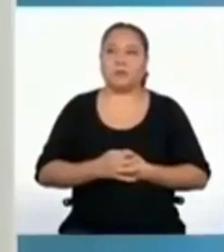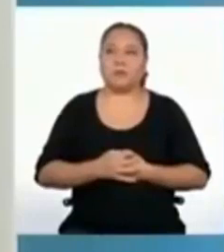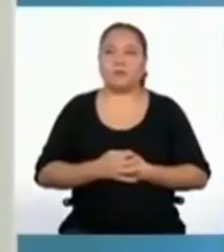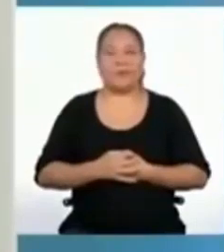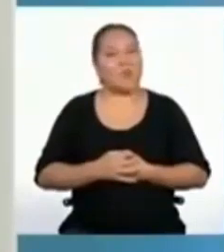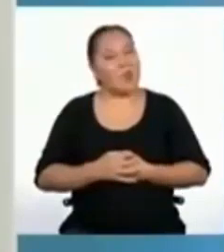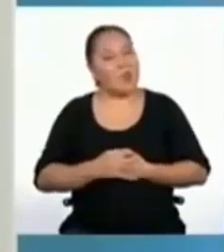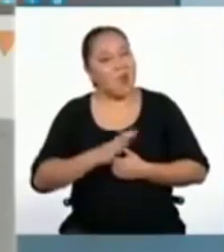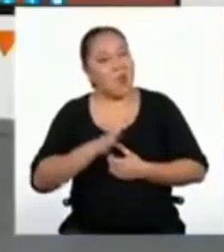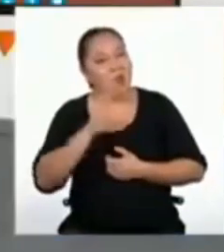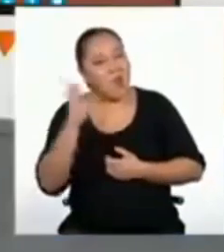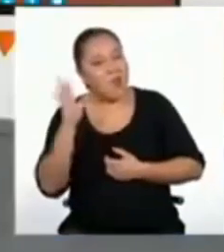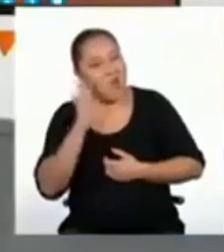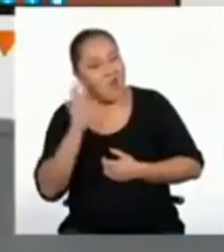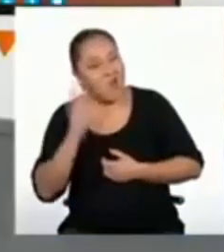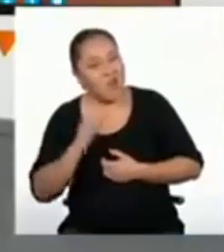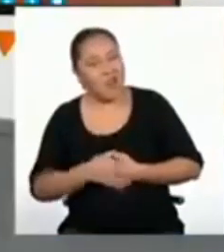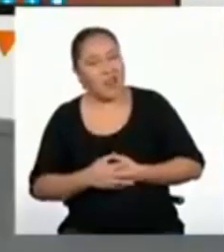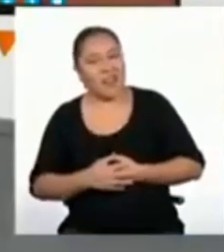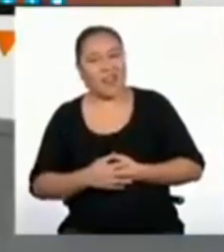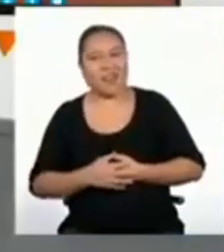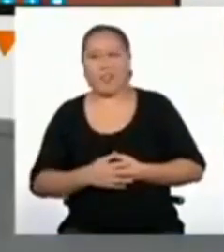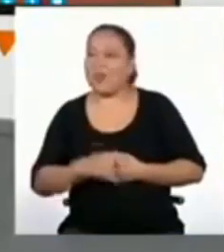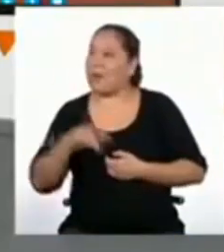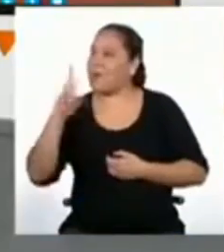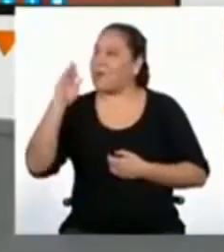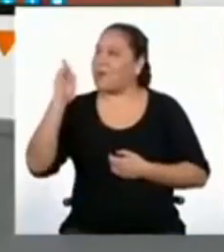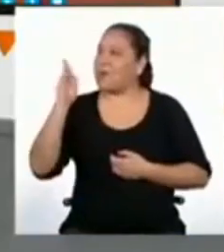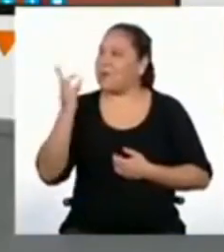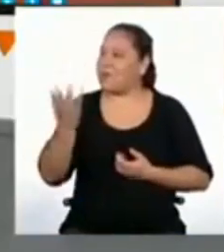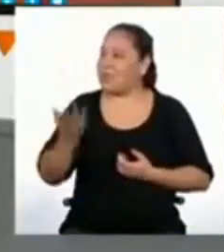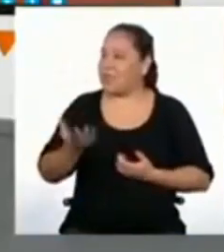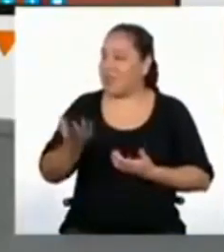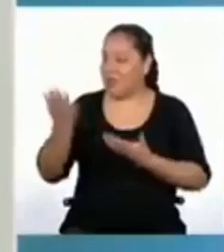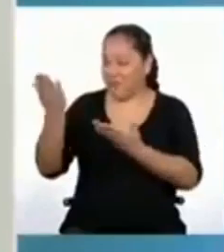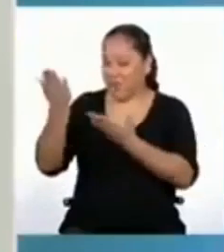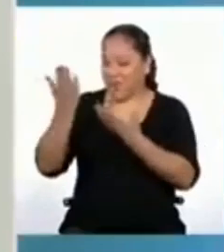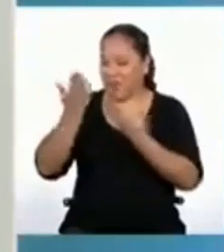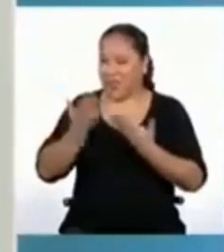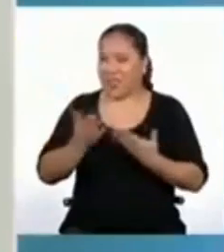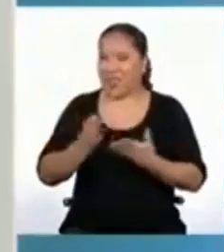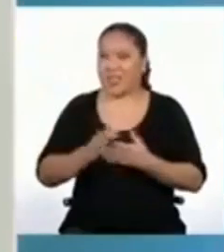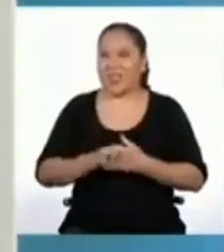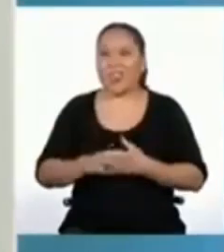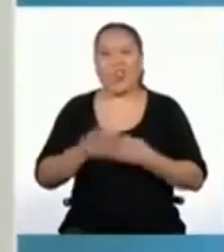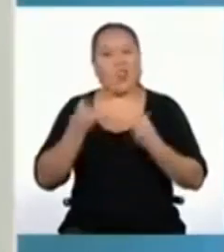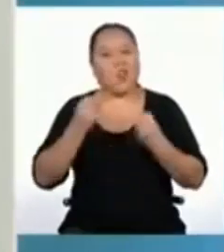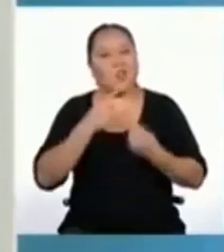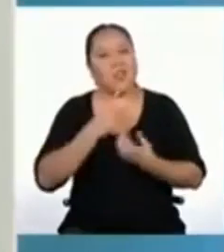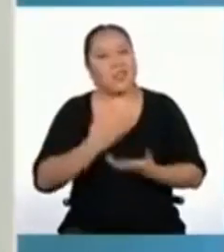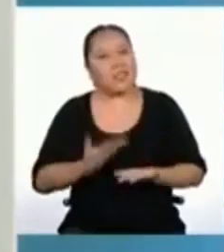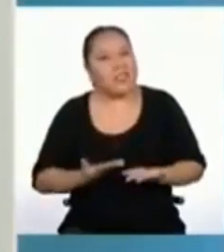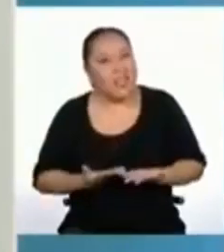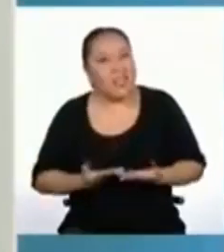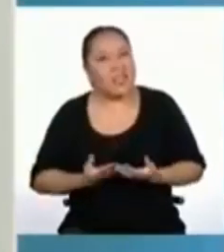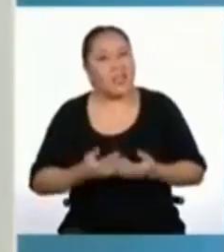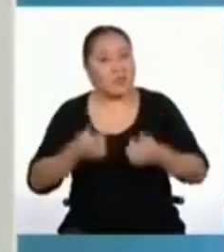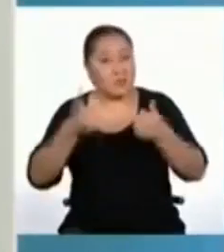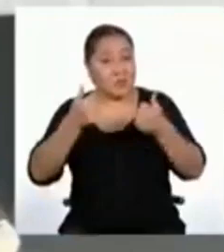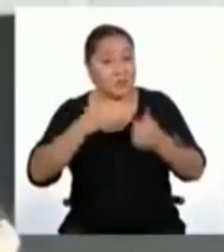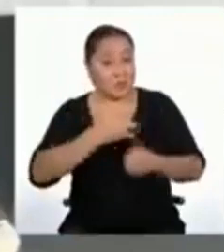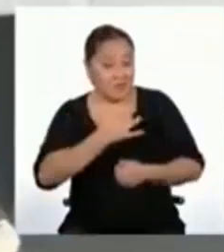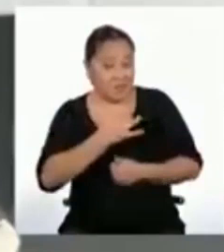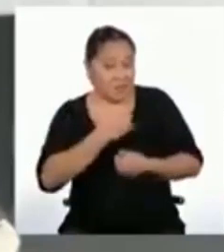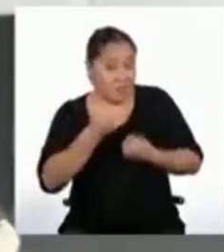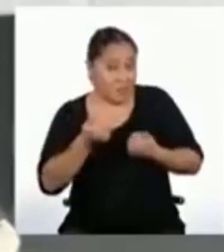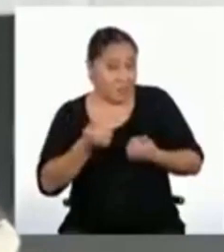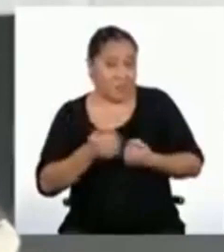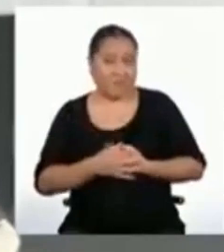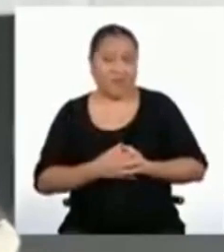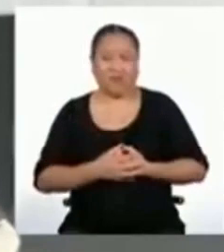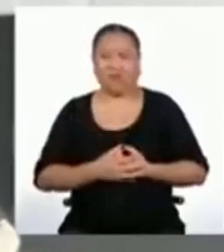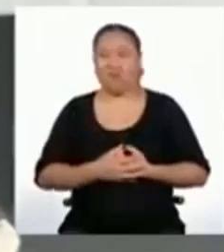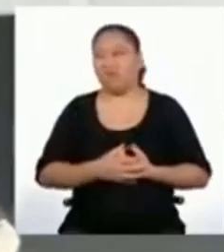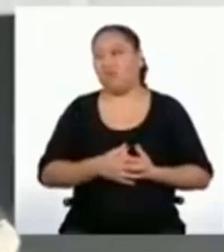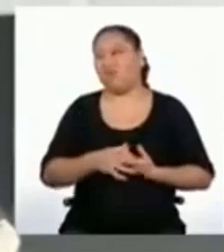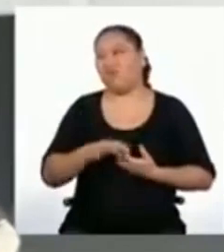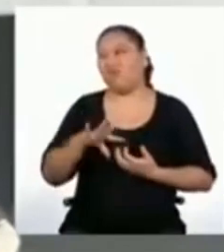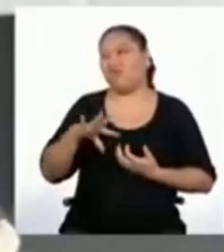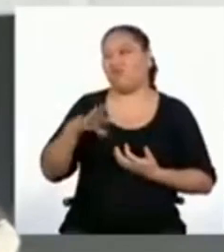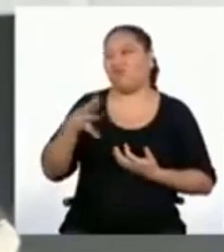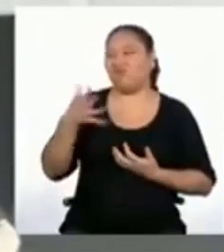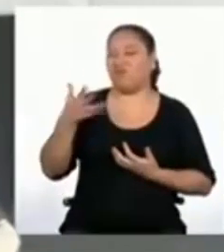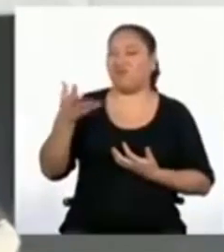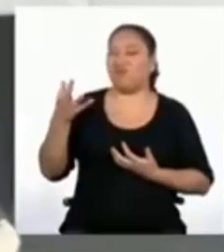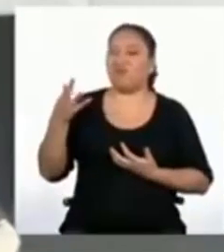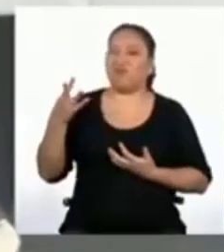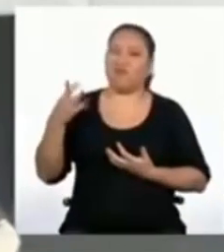¡Yaremis! ¡Hola! Profesora Zalia, bienvenida. ¿Cómo estás? ¿Cómo te sientes? Aquí, más